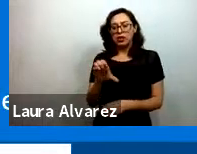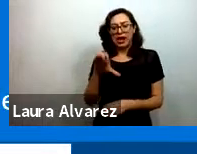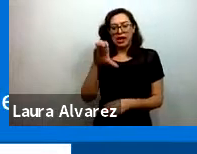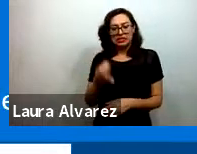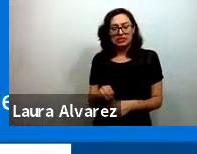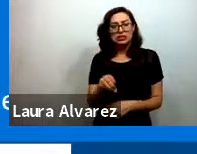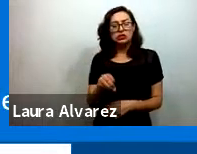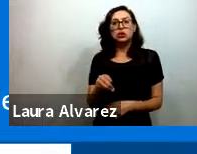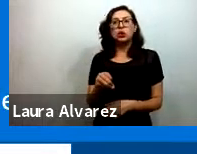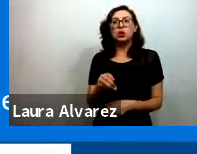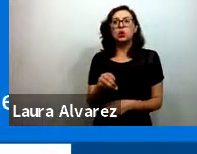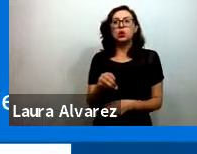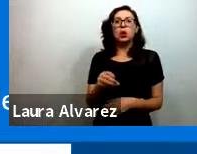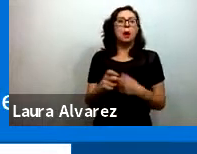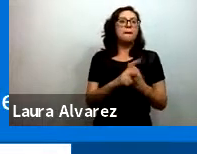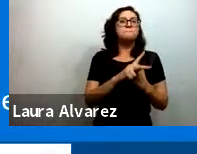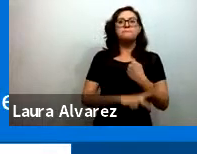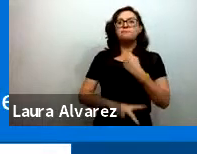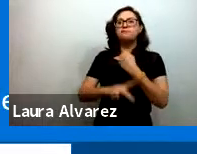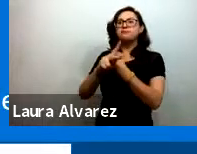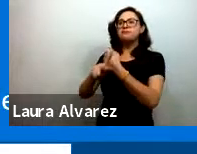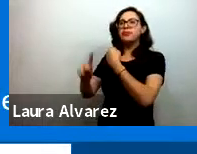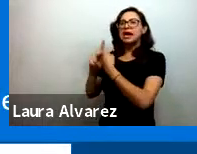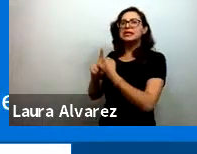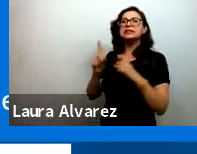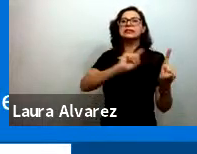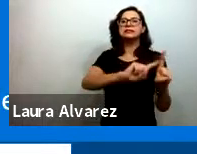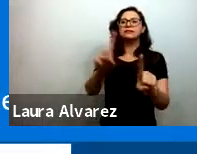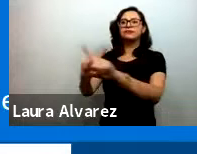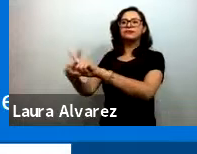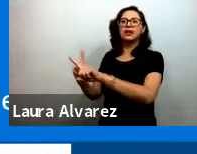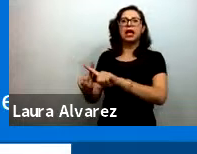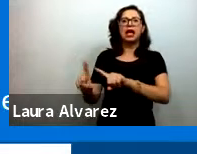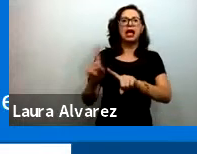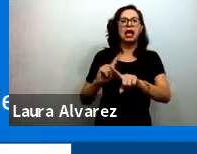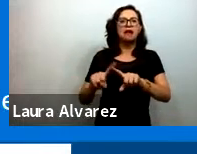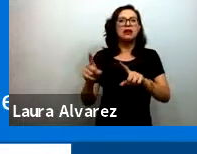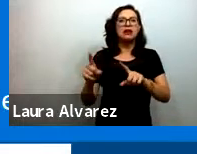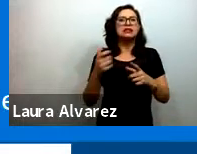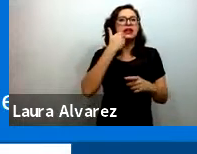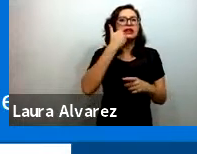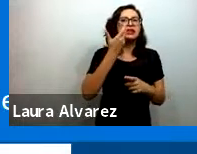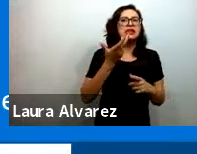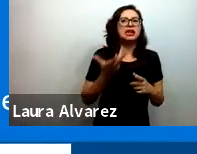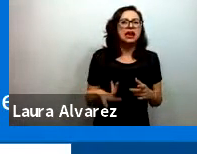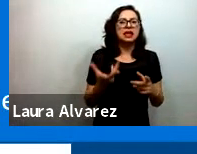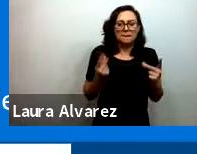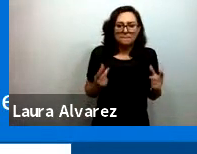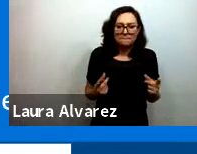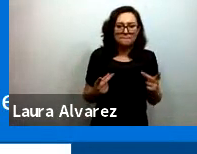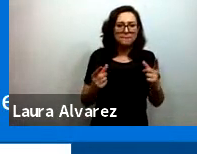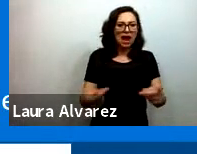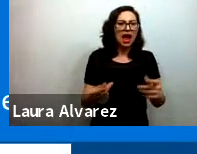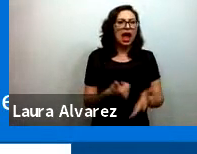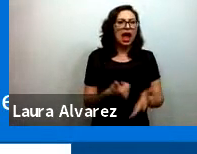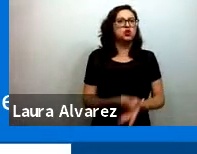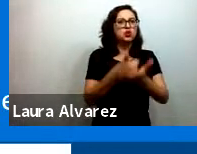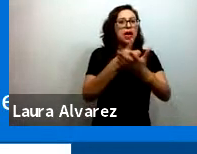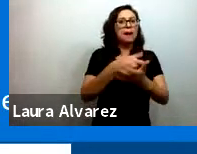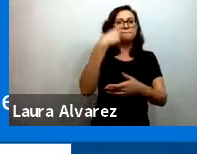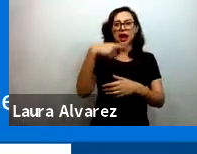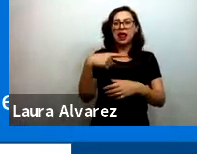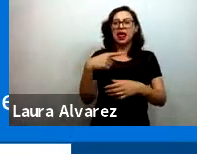países, buscando agilizar especialmente la educación a distancia y